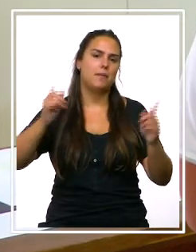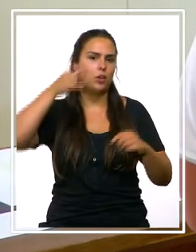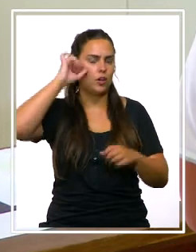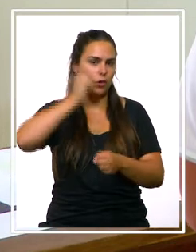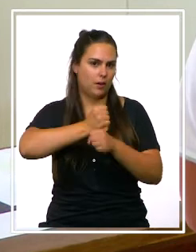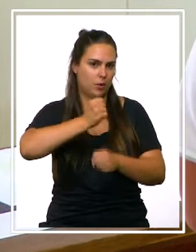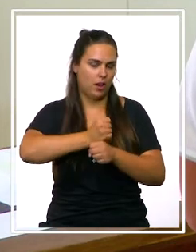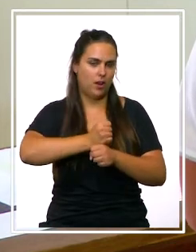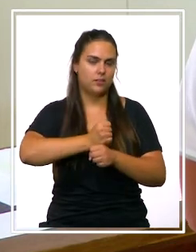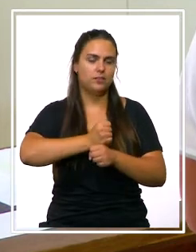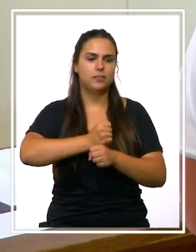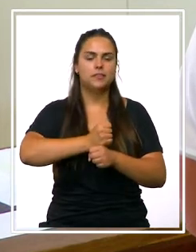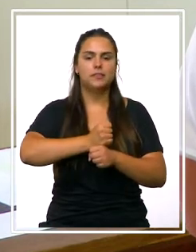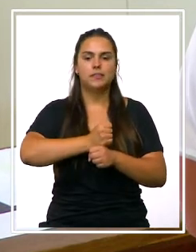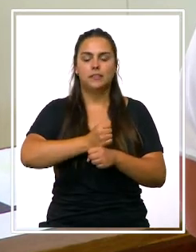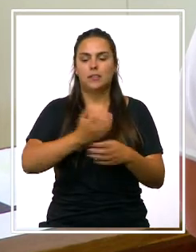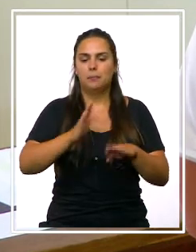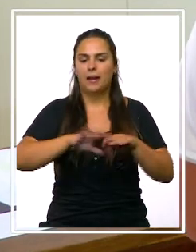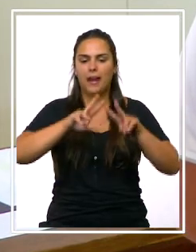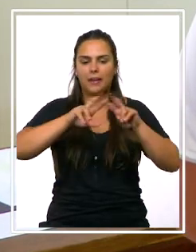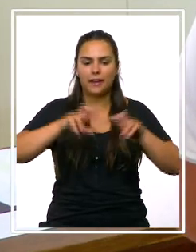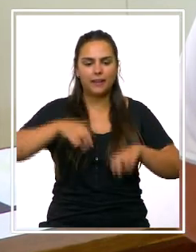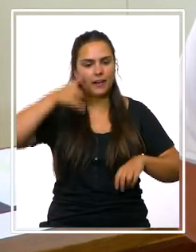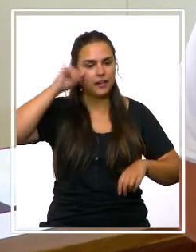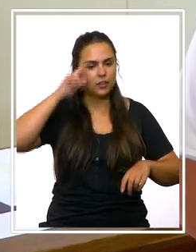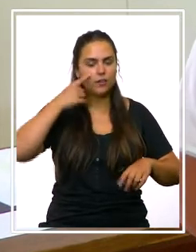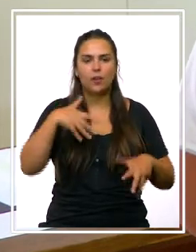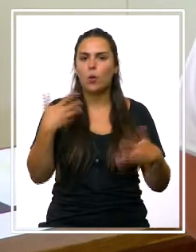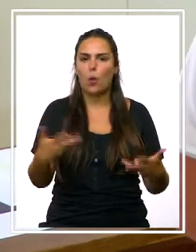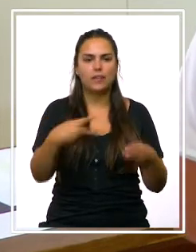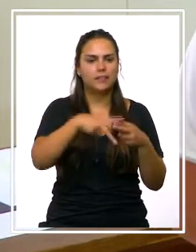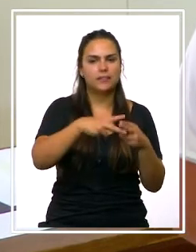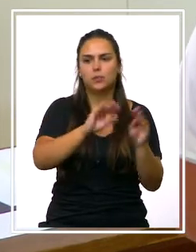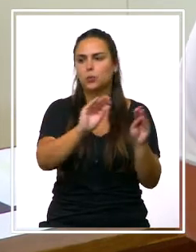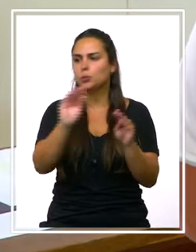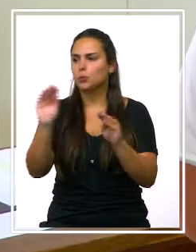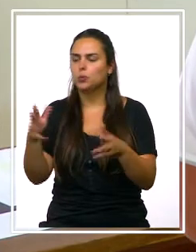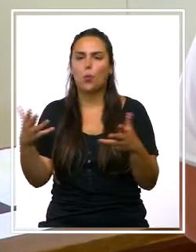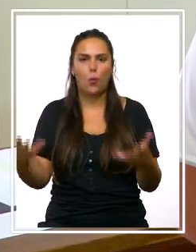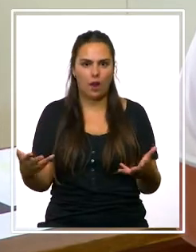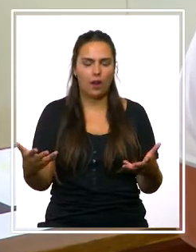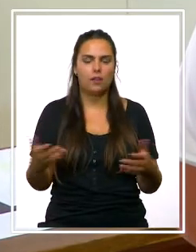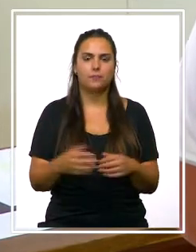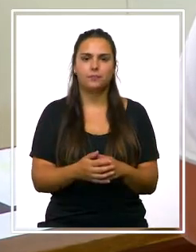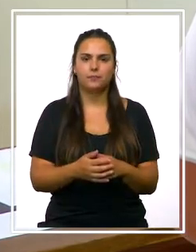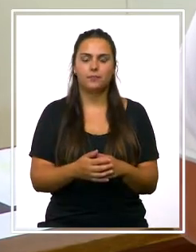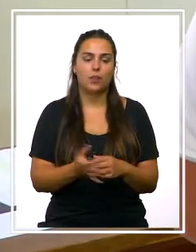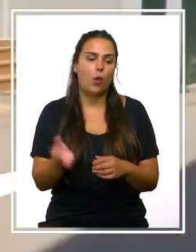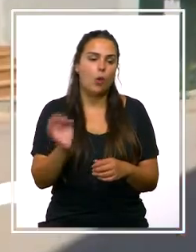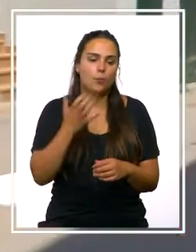prevención de riesgos laborales, desde analizar los riesgos que tenían en cada taller, cada tarea que realizaban,